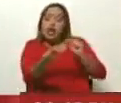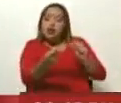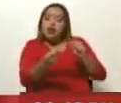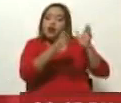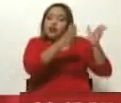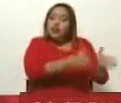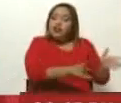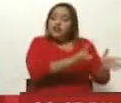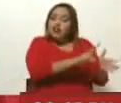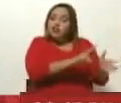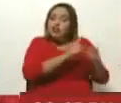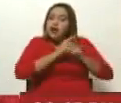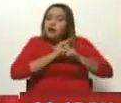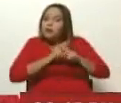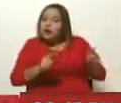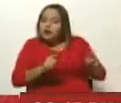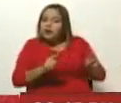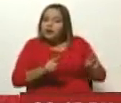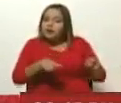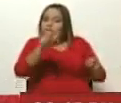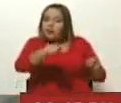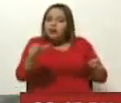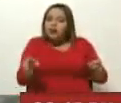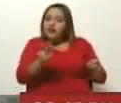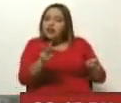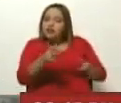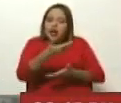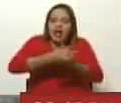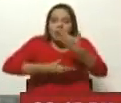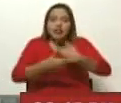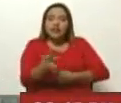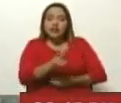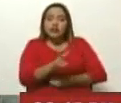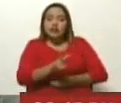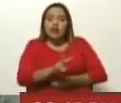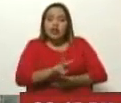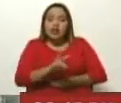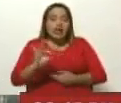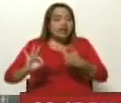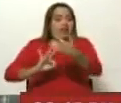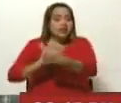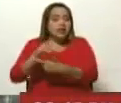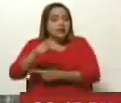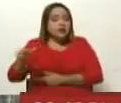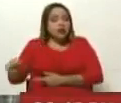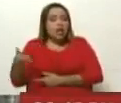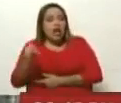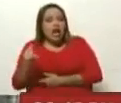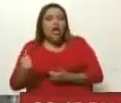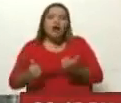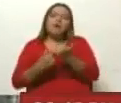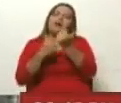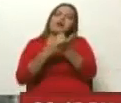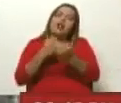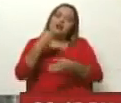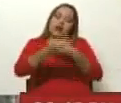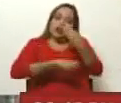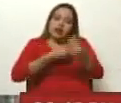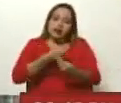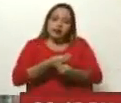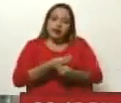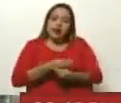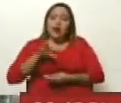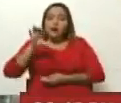Venezuela, pero para venezolanos, entre venezolanos, y los terceros nos ayudan a que lo hagamos. Con un país